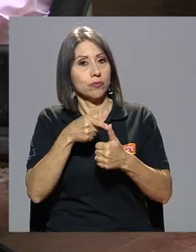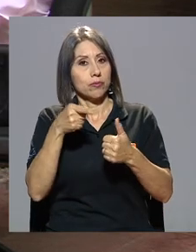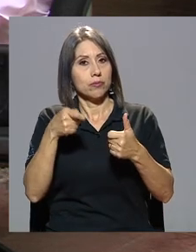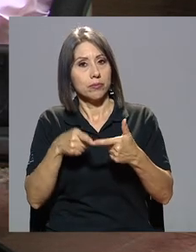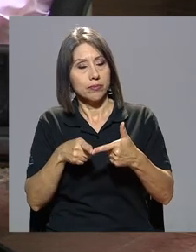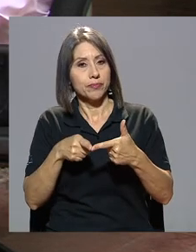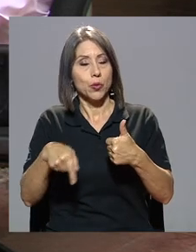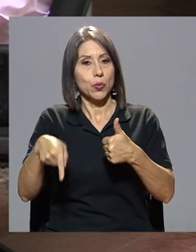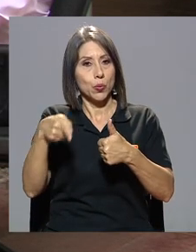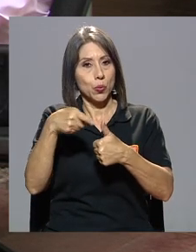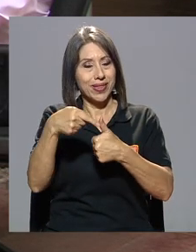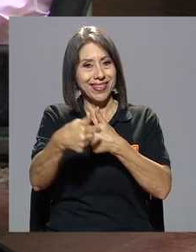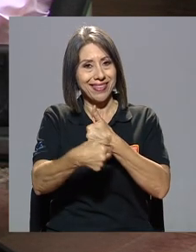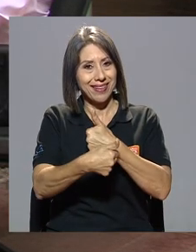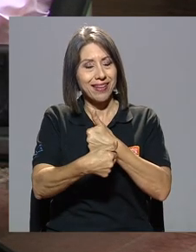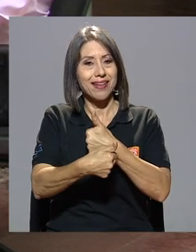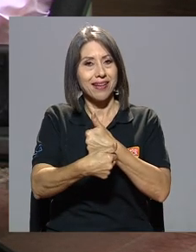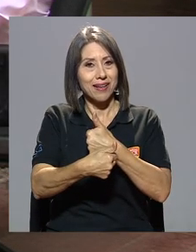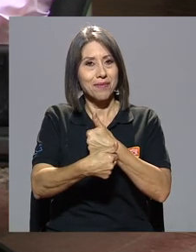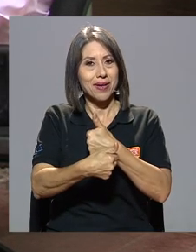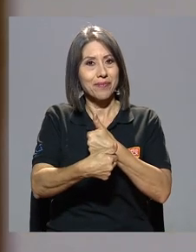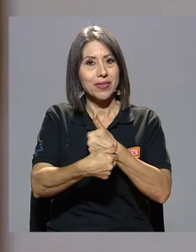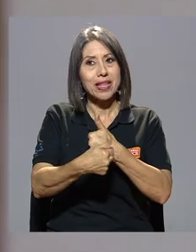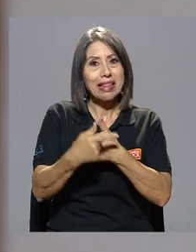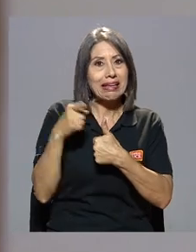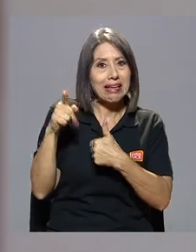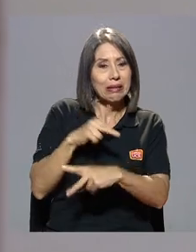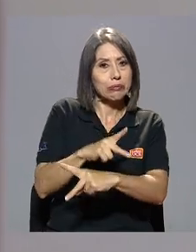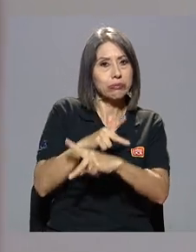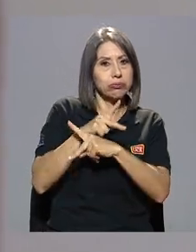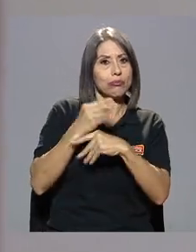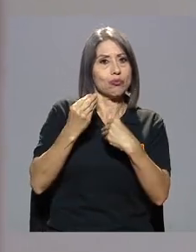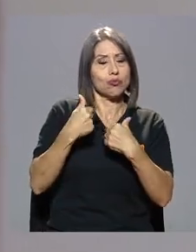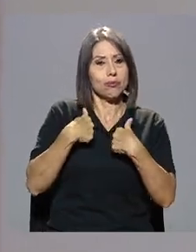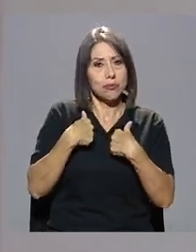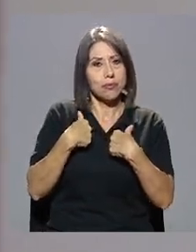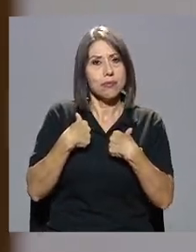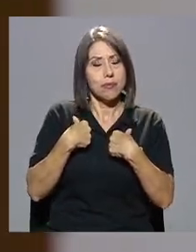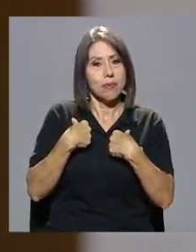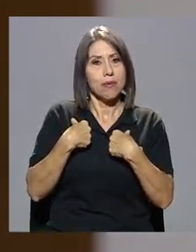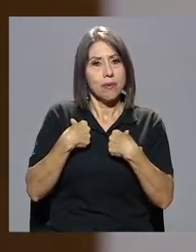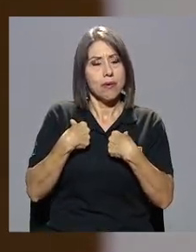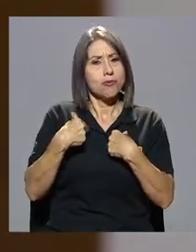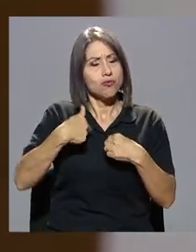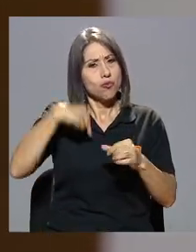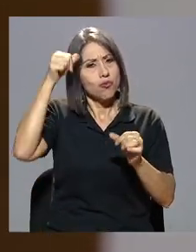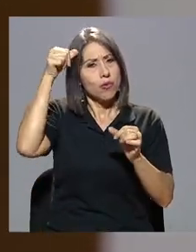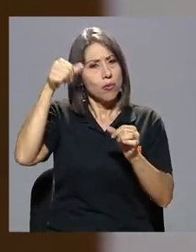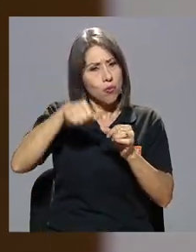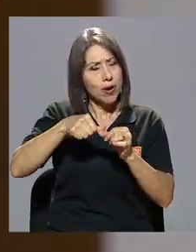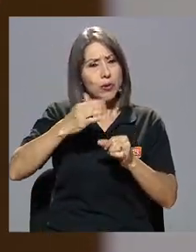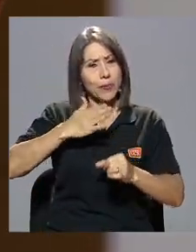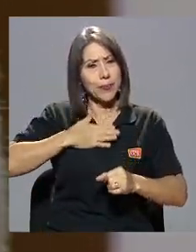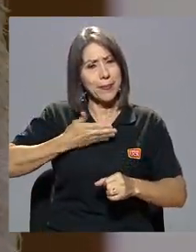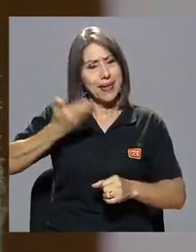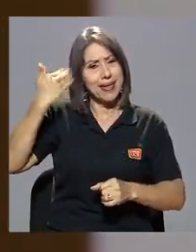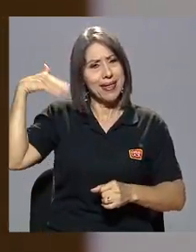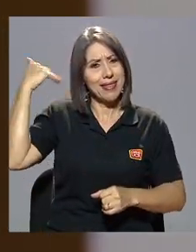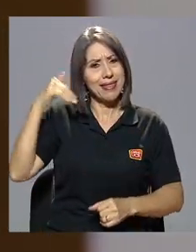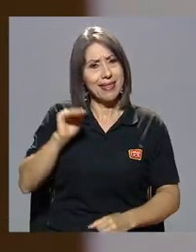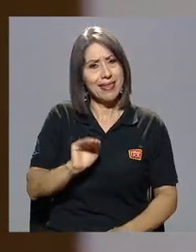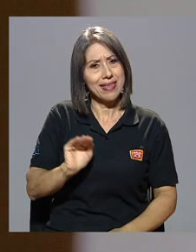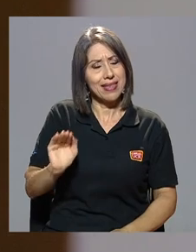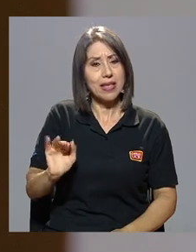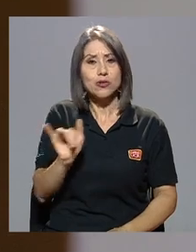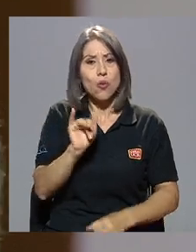etapas. Una etapa donde fui tan protegido, que yo recuerdo esa niñez